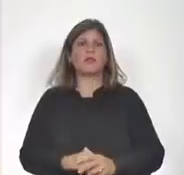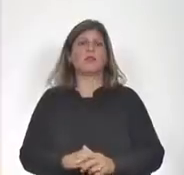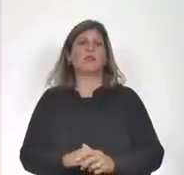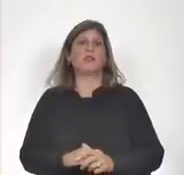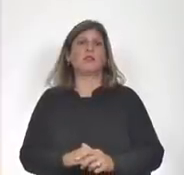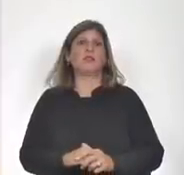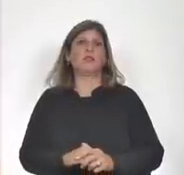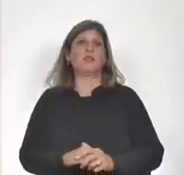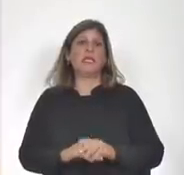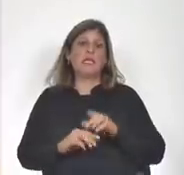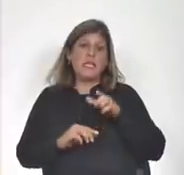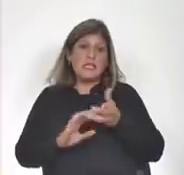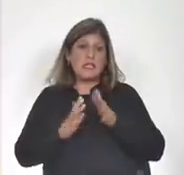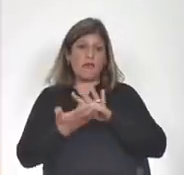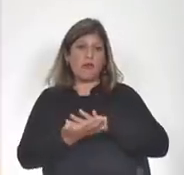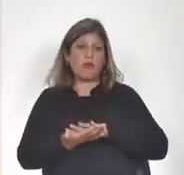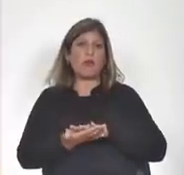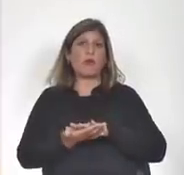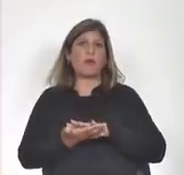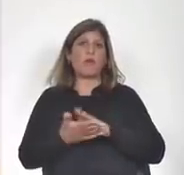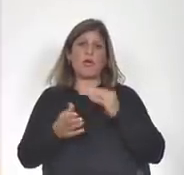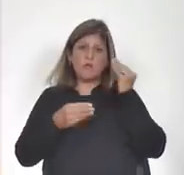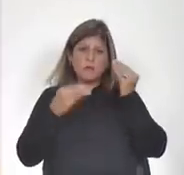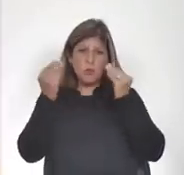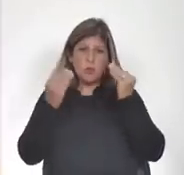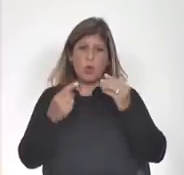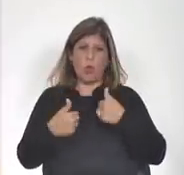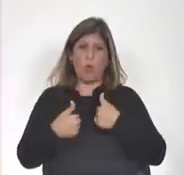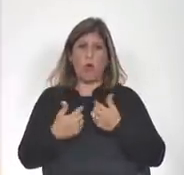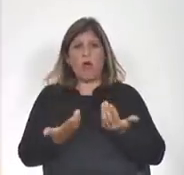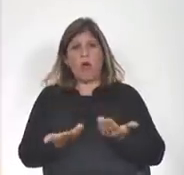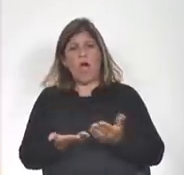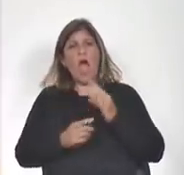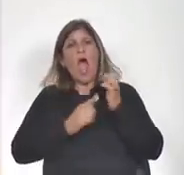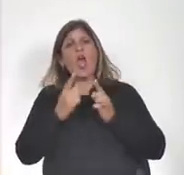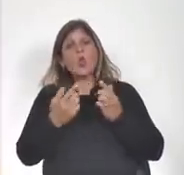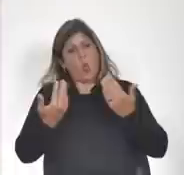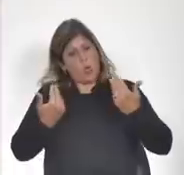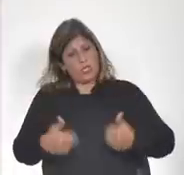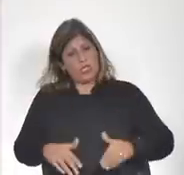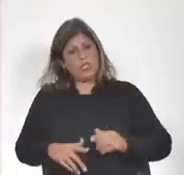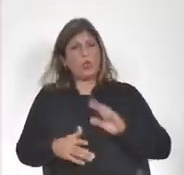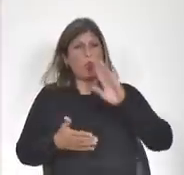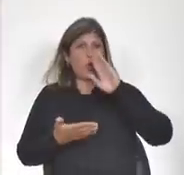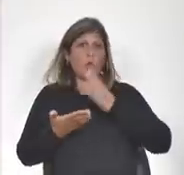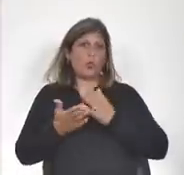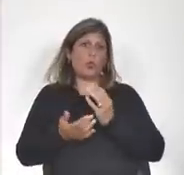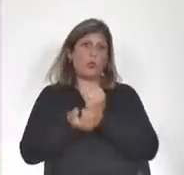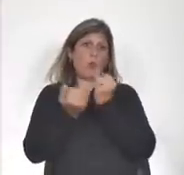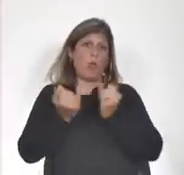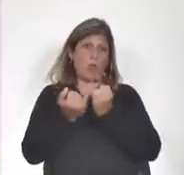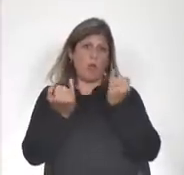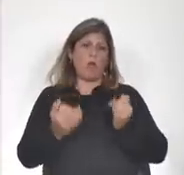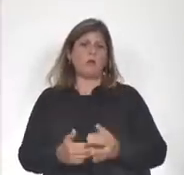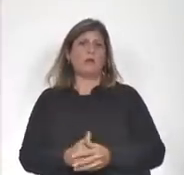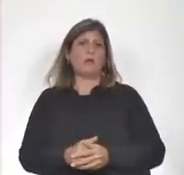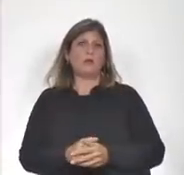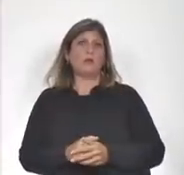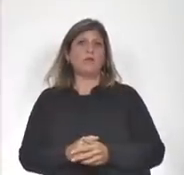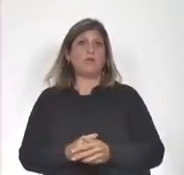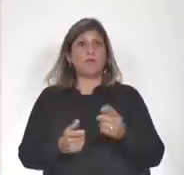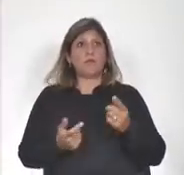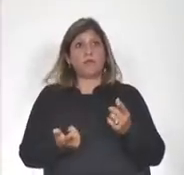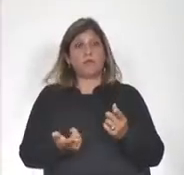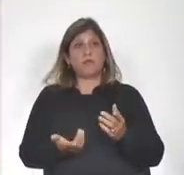En ese sentido, me preocupan, señora Presidenta, algunas actitudes de estos últimos días. He